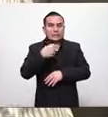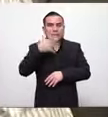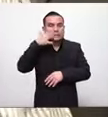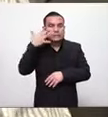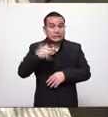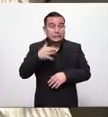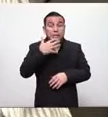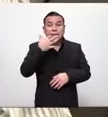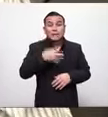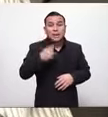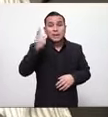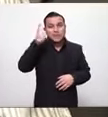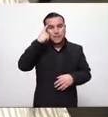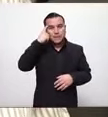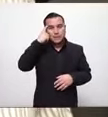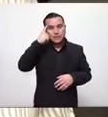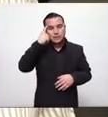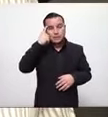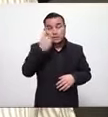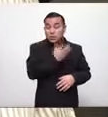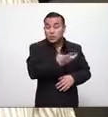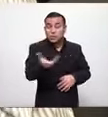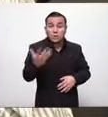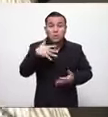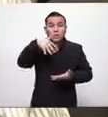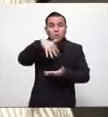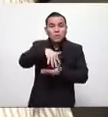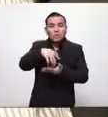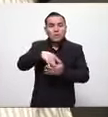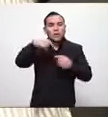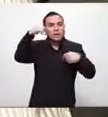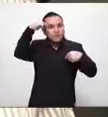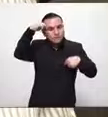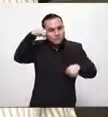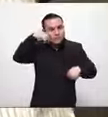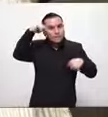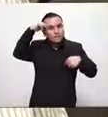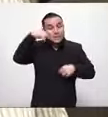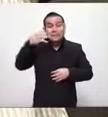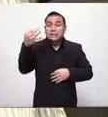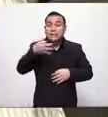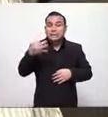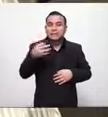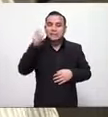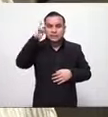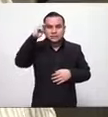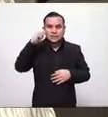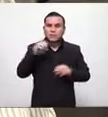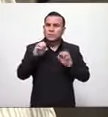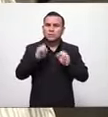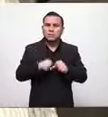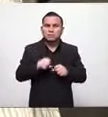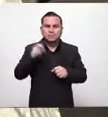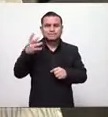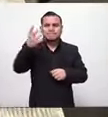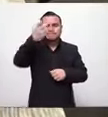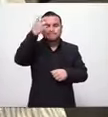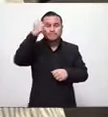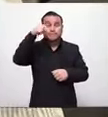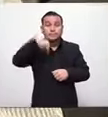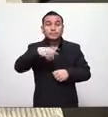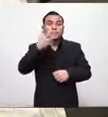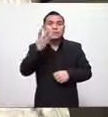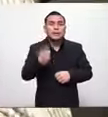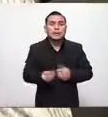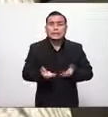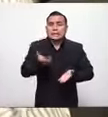creo que eso le va a servir al pueblo y creo que esa es la ganancia que tenemos no vamos a tener una ganancia formal este día a